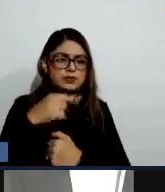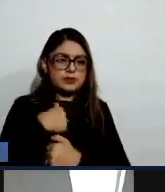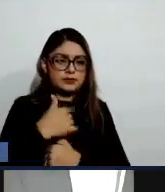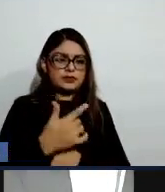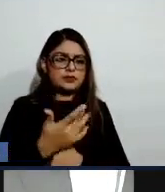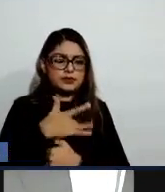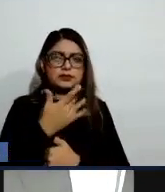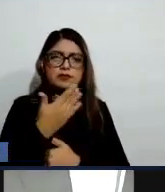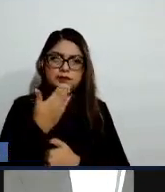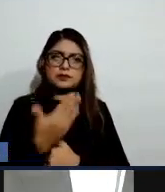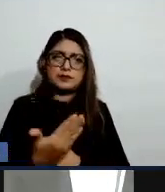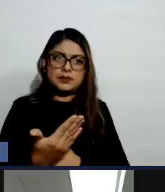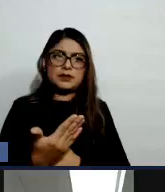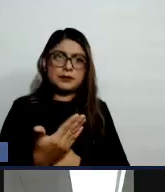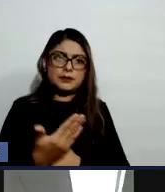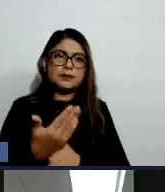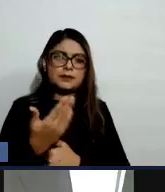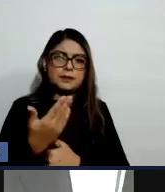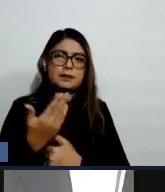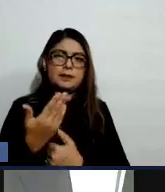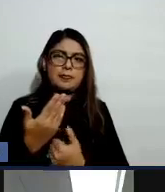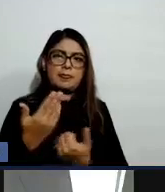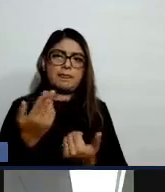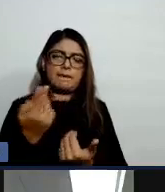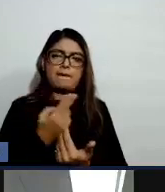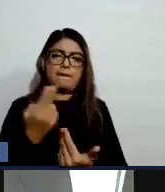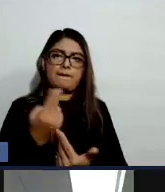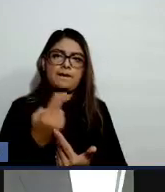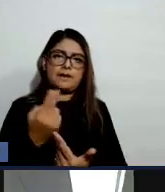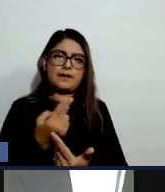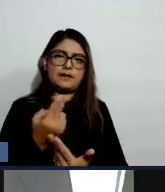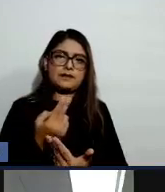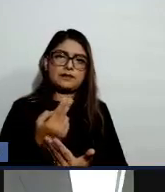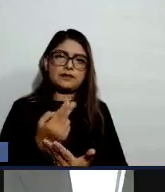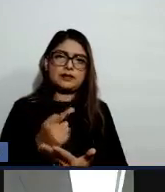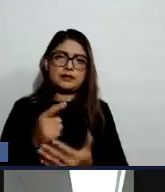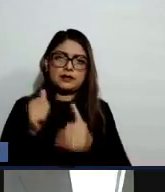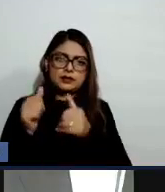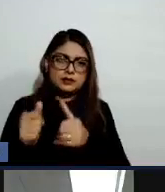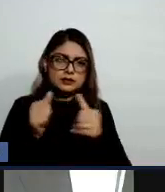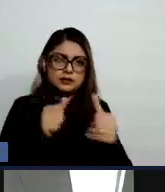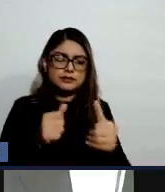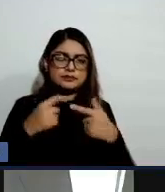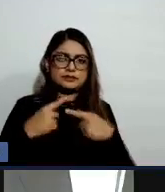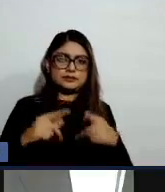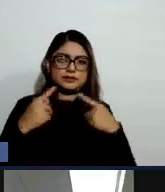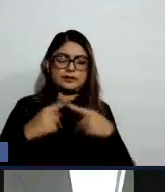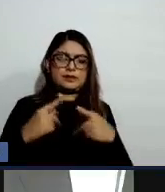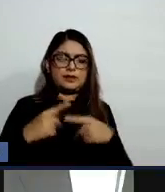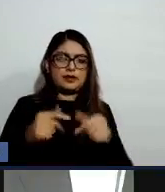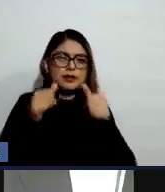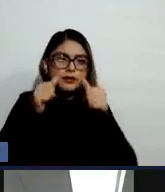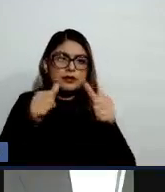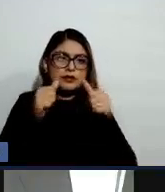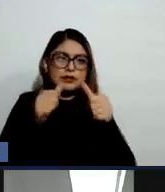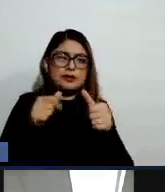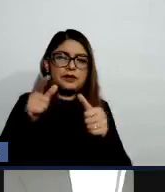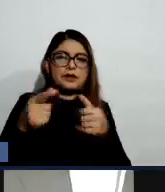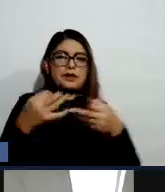Entonces, el dar acompañamiento a alguien, ¿no? Escuchar a alguien sin juzgarlo